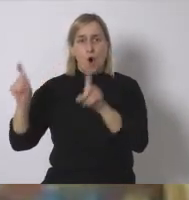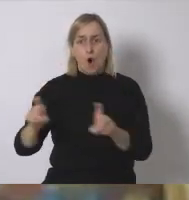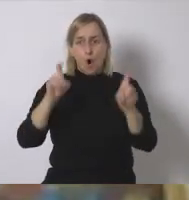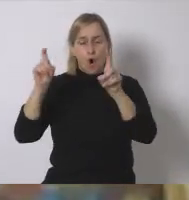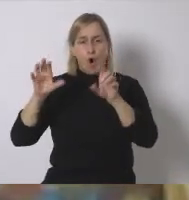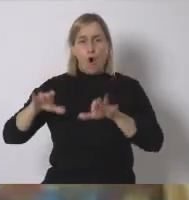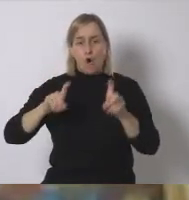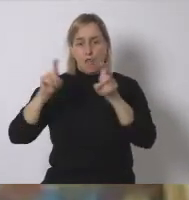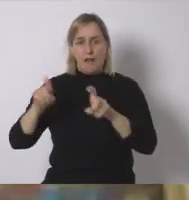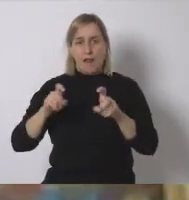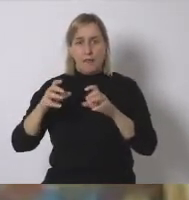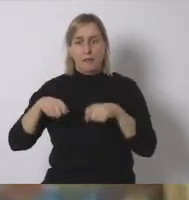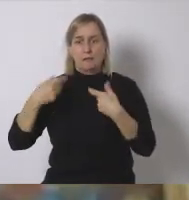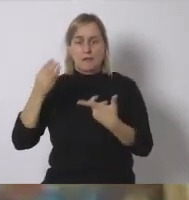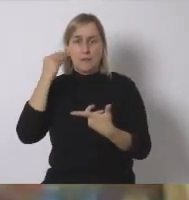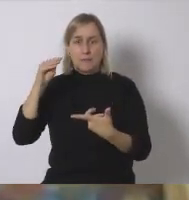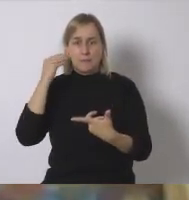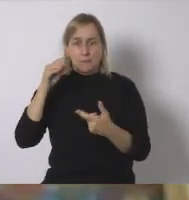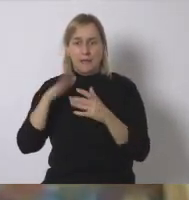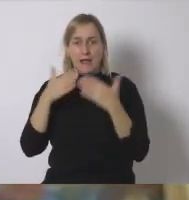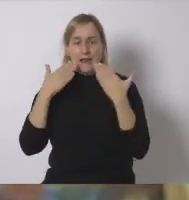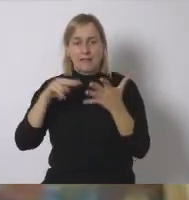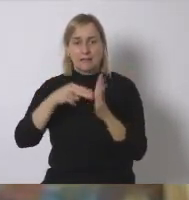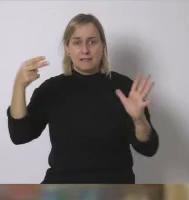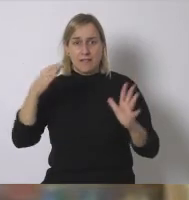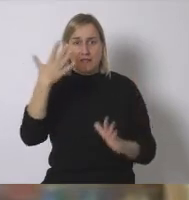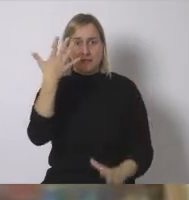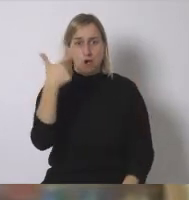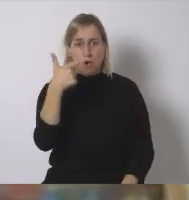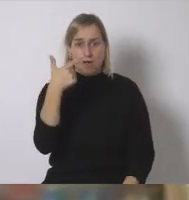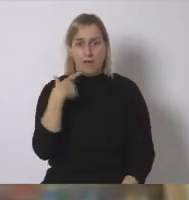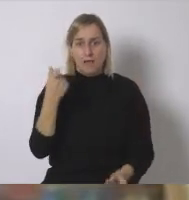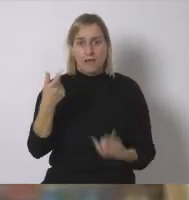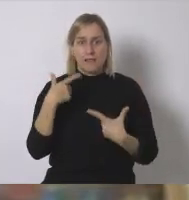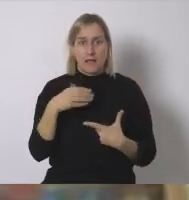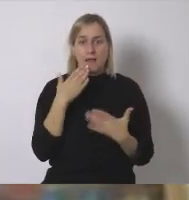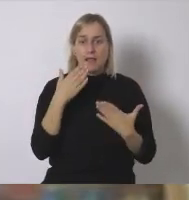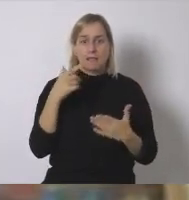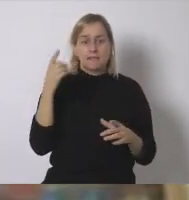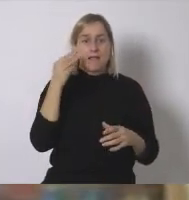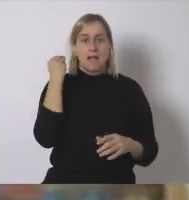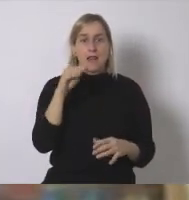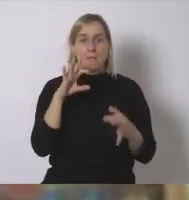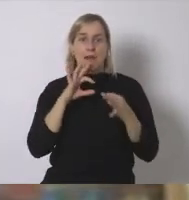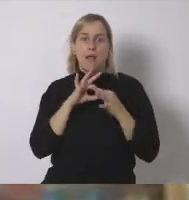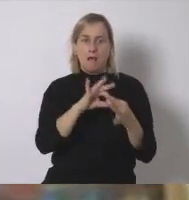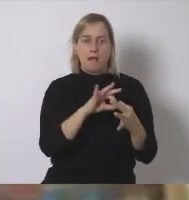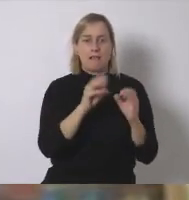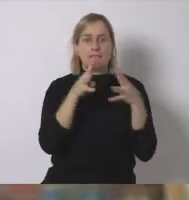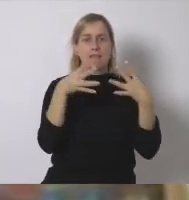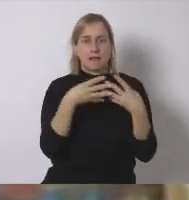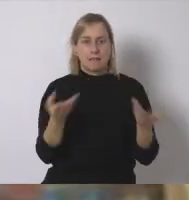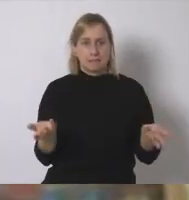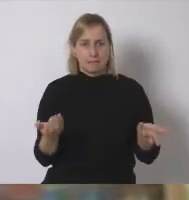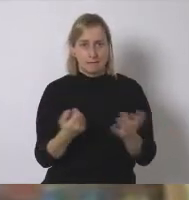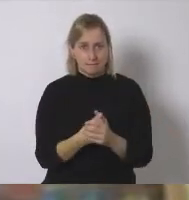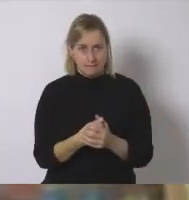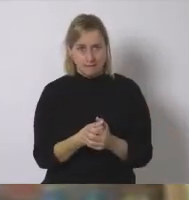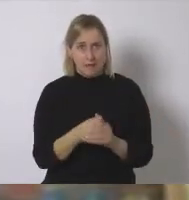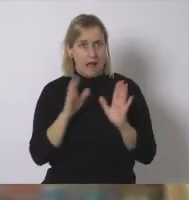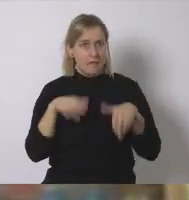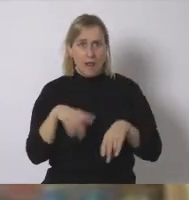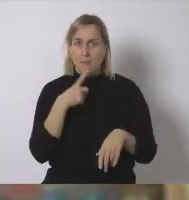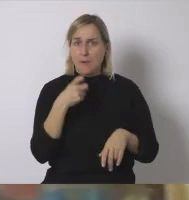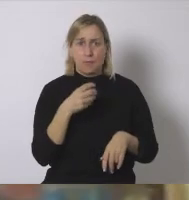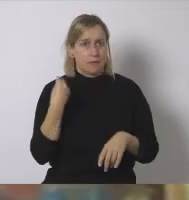van a permitir tener también con tecnología como el 5G pues una nevera conectada a internet? Creo que es la misma